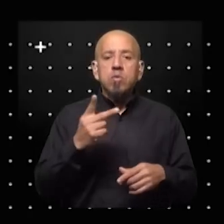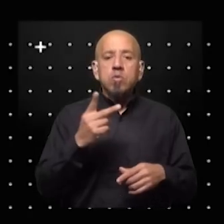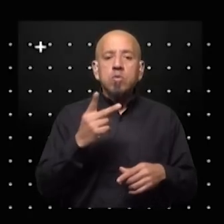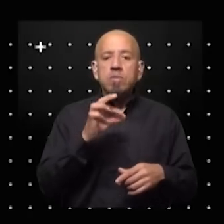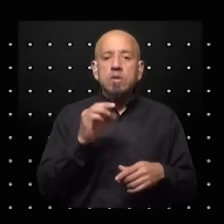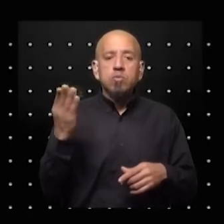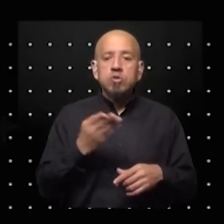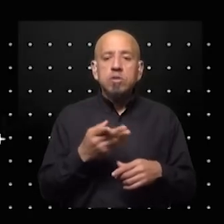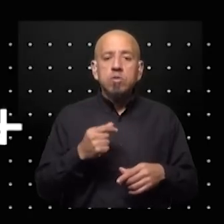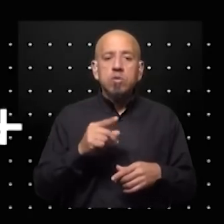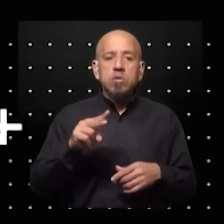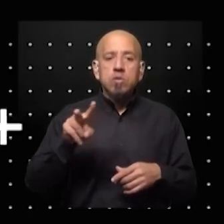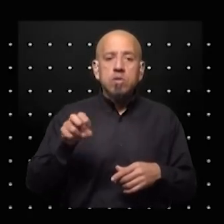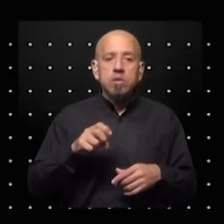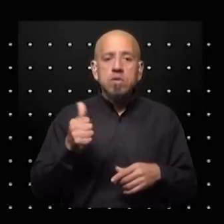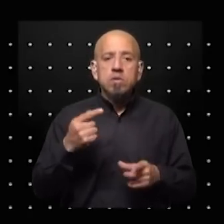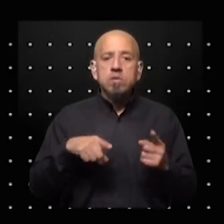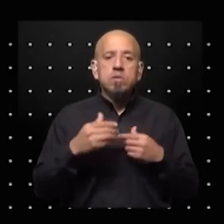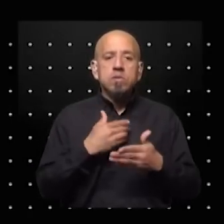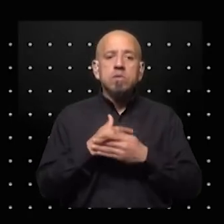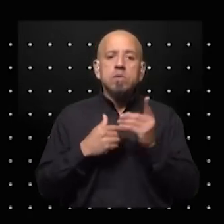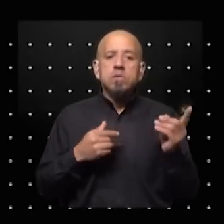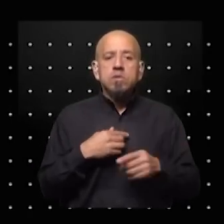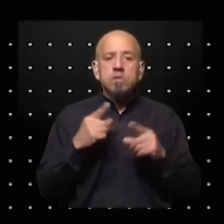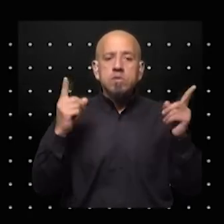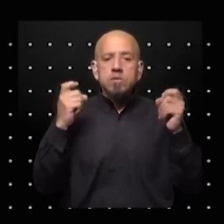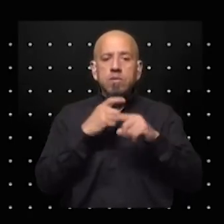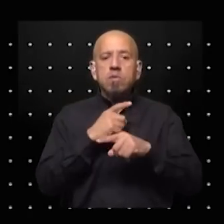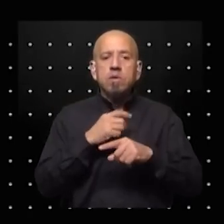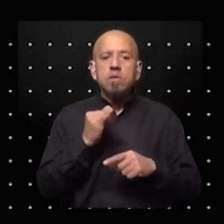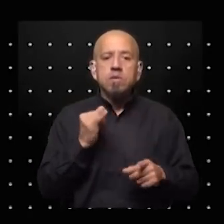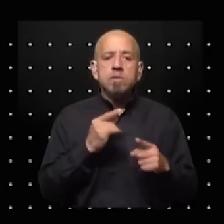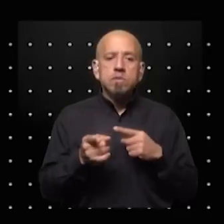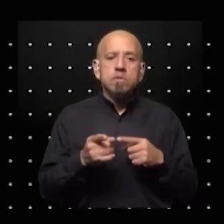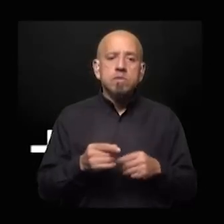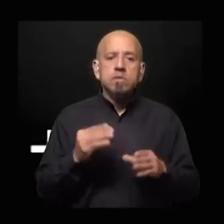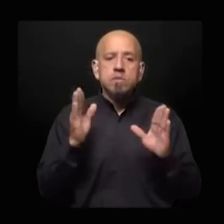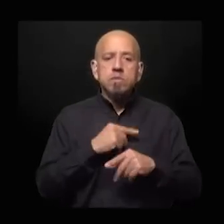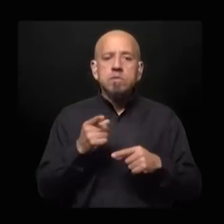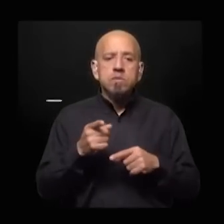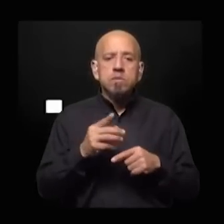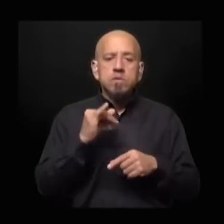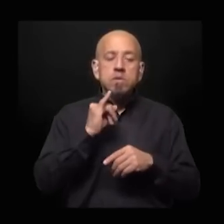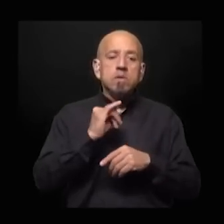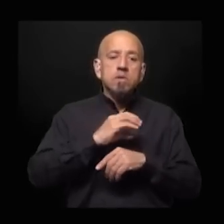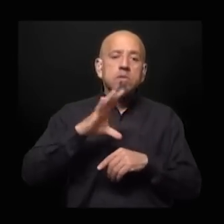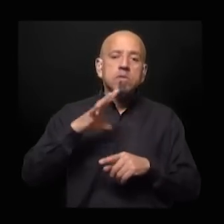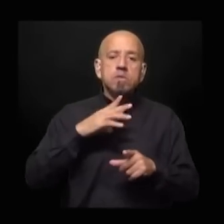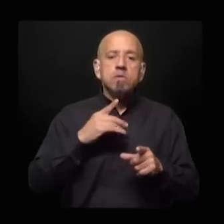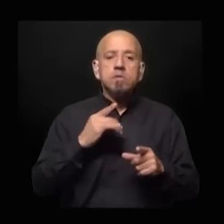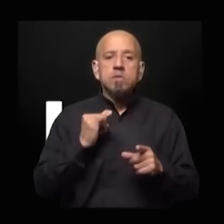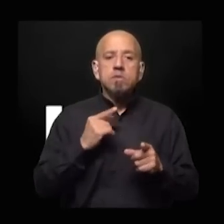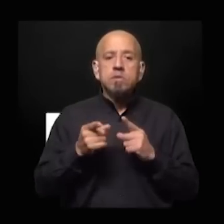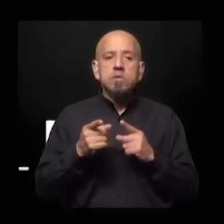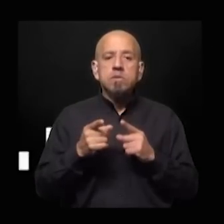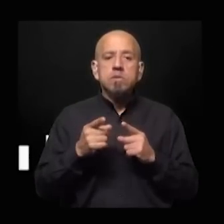violenta entonces es un gobierno este con dificultades sí es un gobierno que no ha logrado contener la inflación sí es un gobierno que no ha